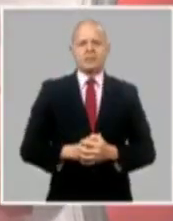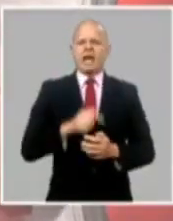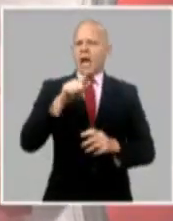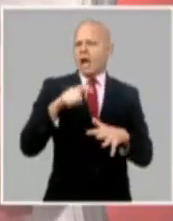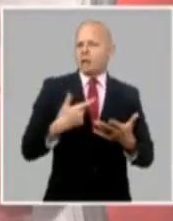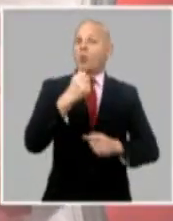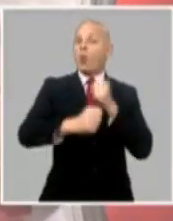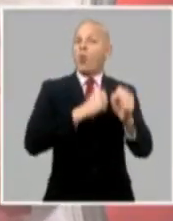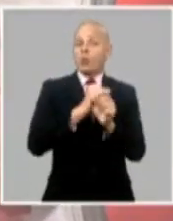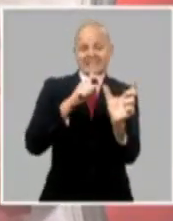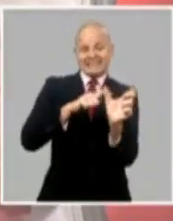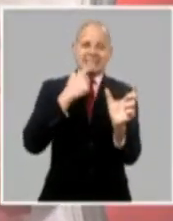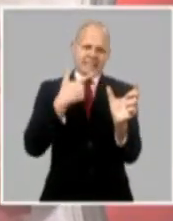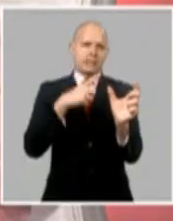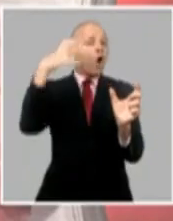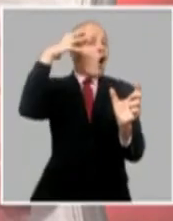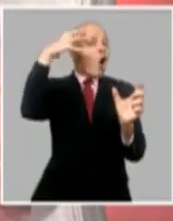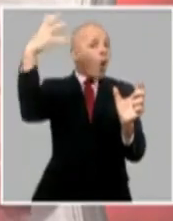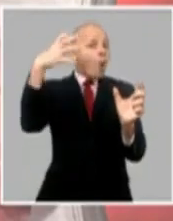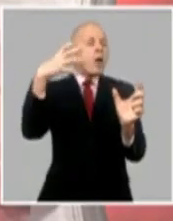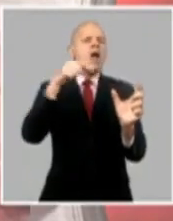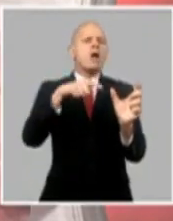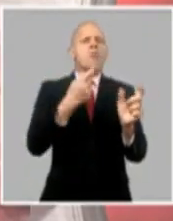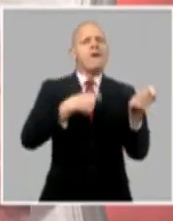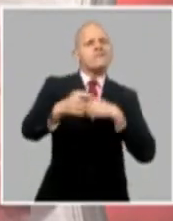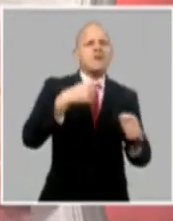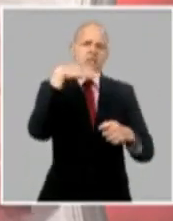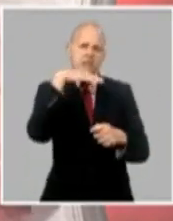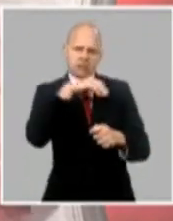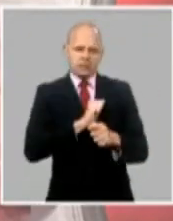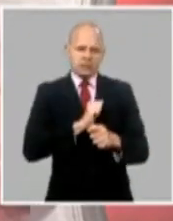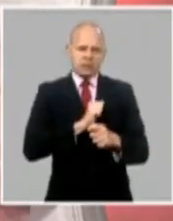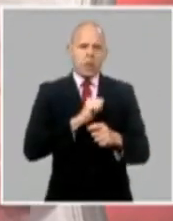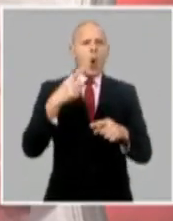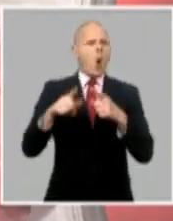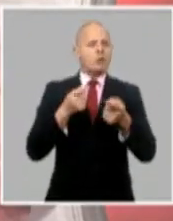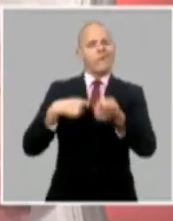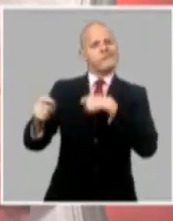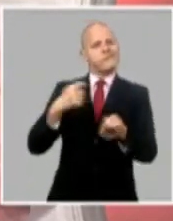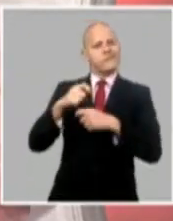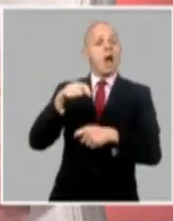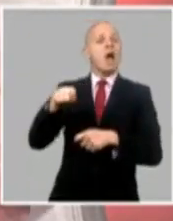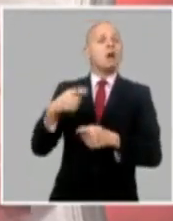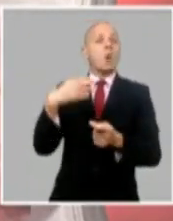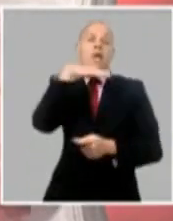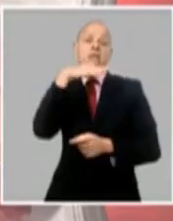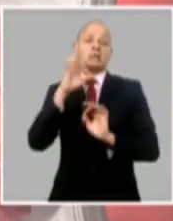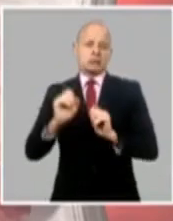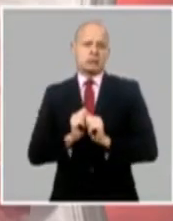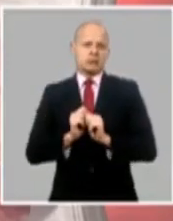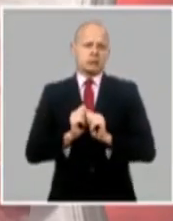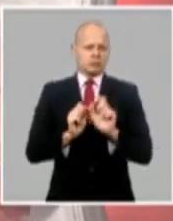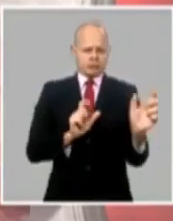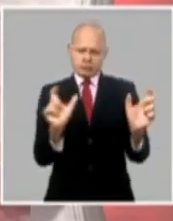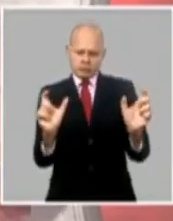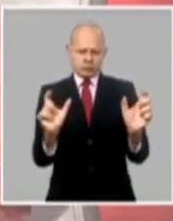En el desarrollo del gobierno electrónico, en lo fundamental, estamos enfrancados en dos proyectos, uno asociado a la